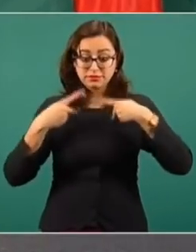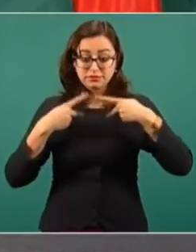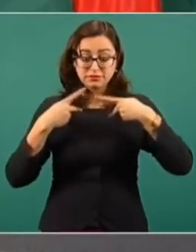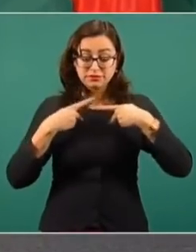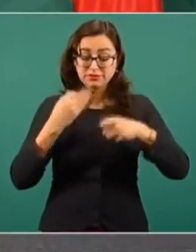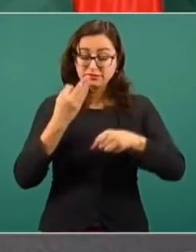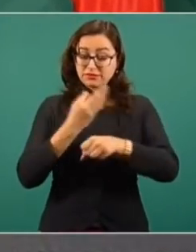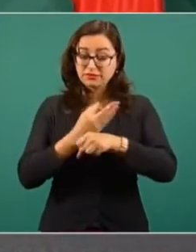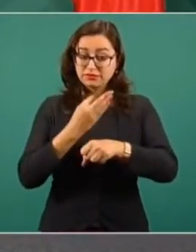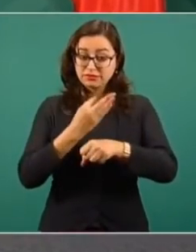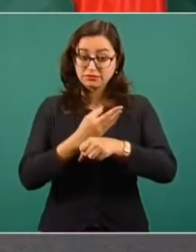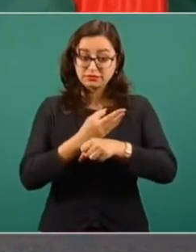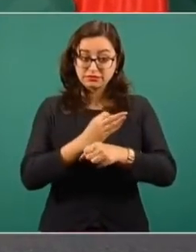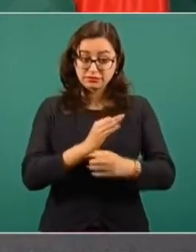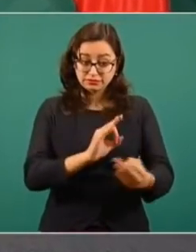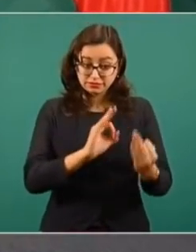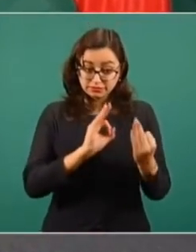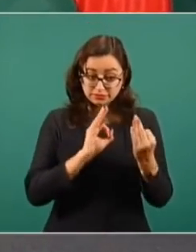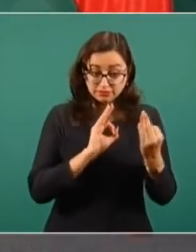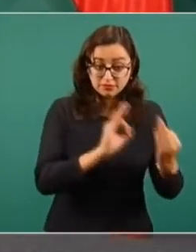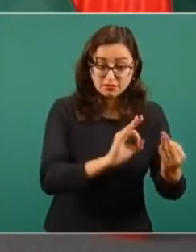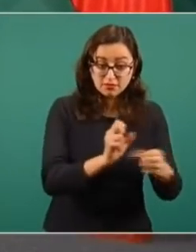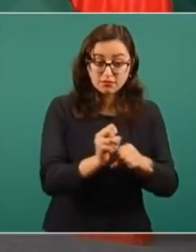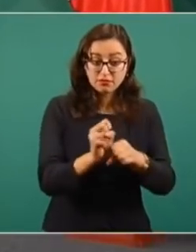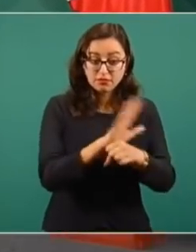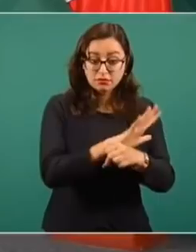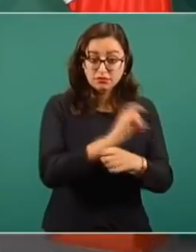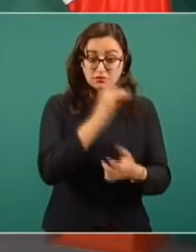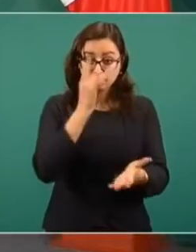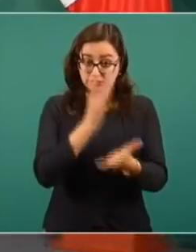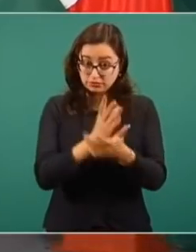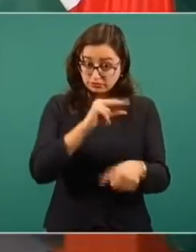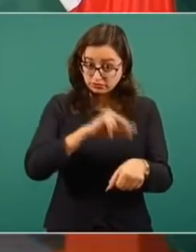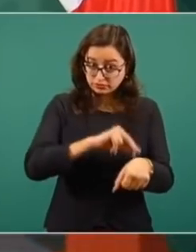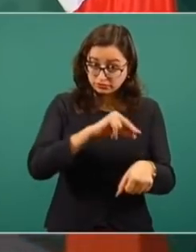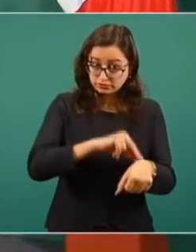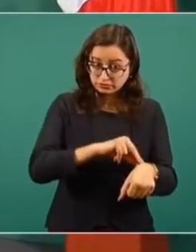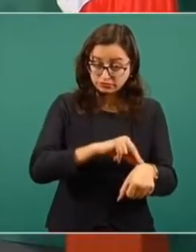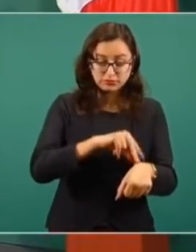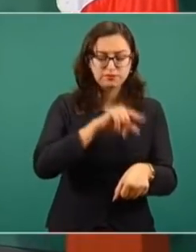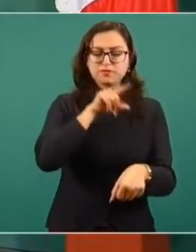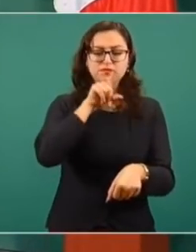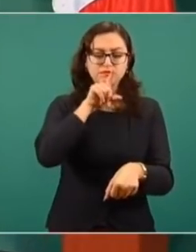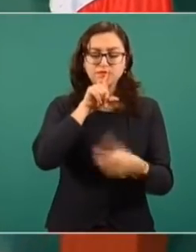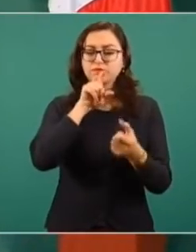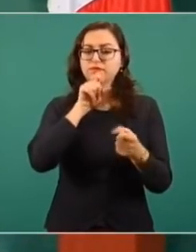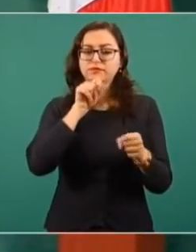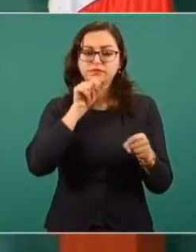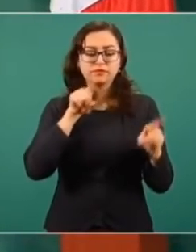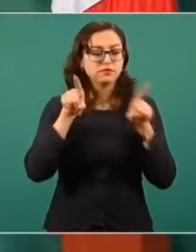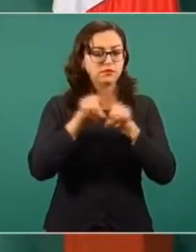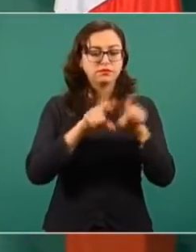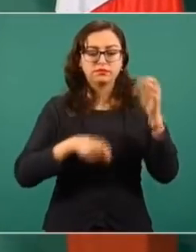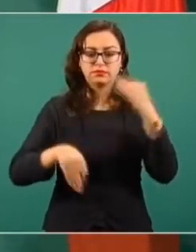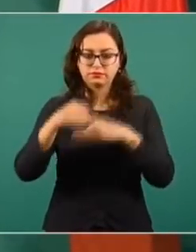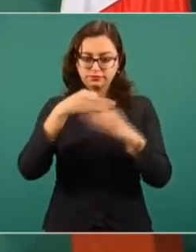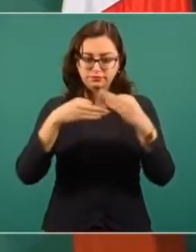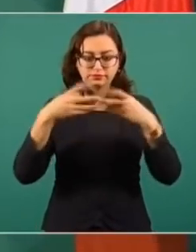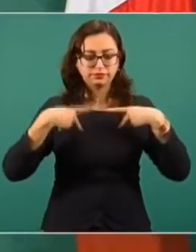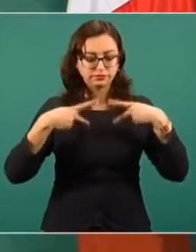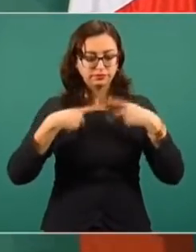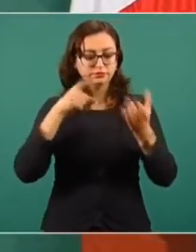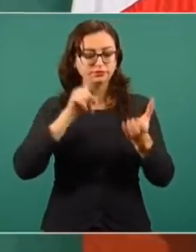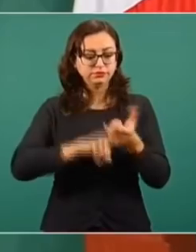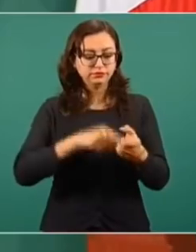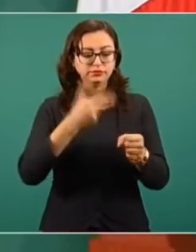necesariamente son los médicos que atienden el COVID, sino que son precisamente todos quienes recogen la basura. O